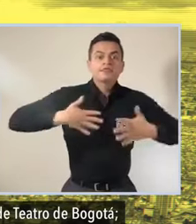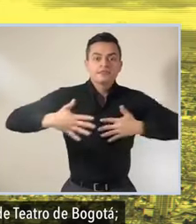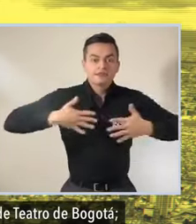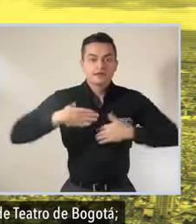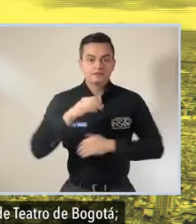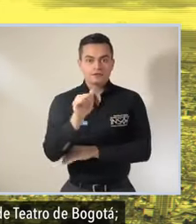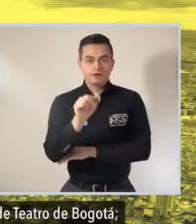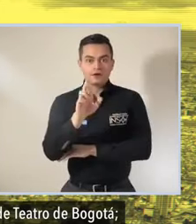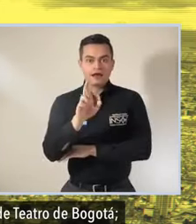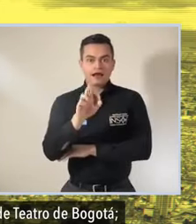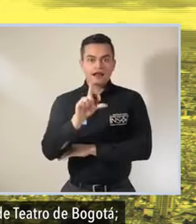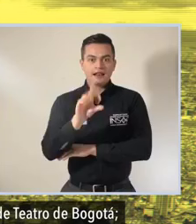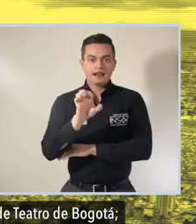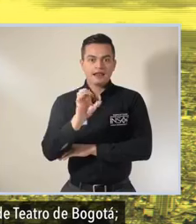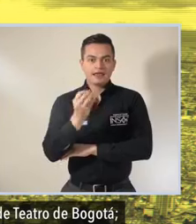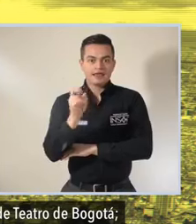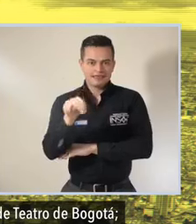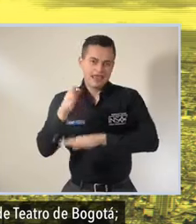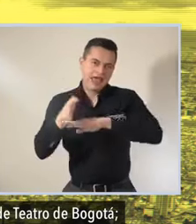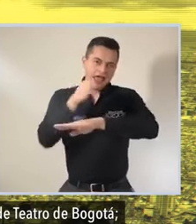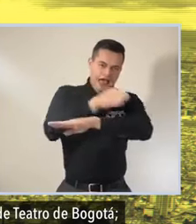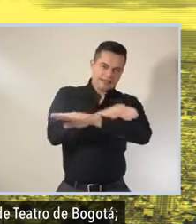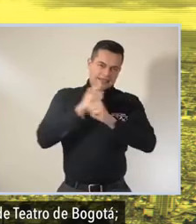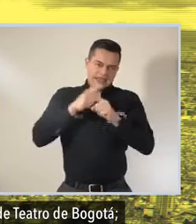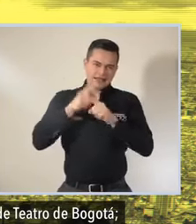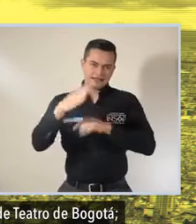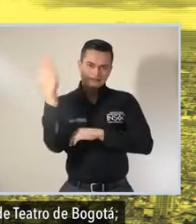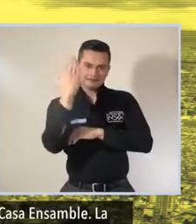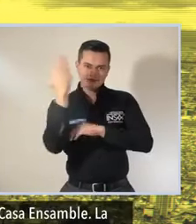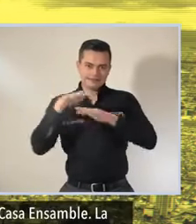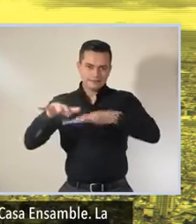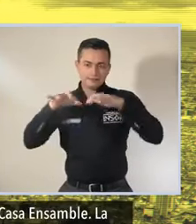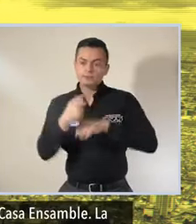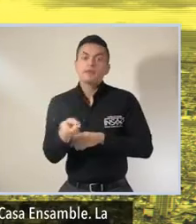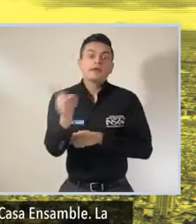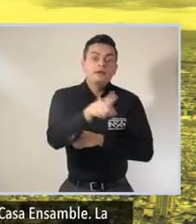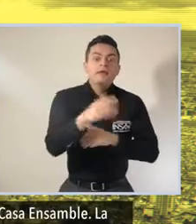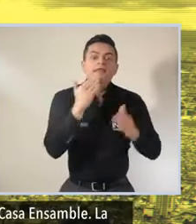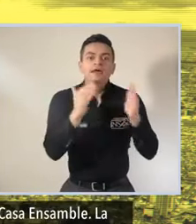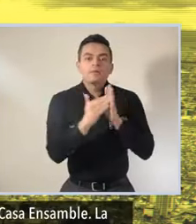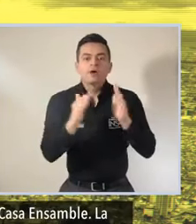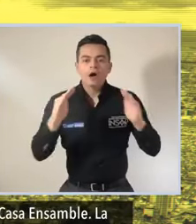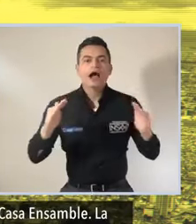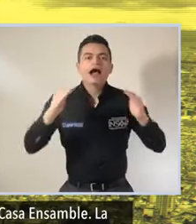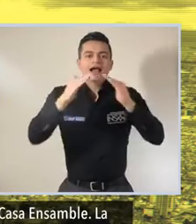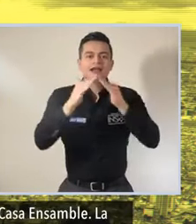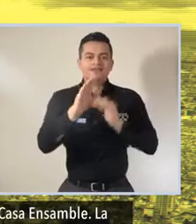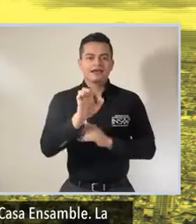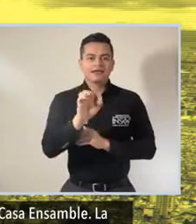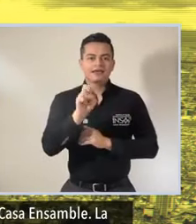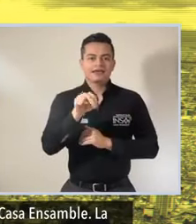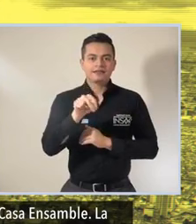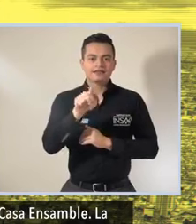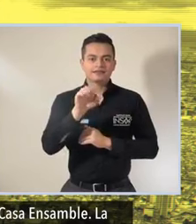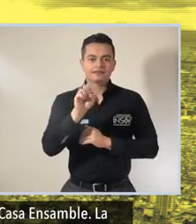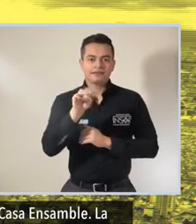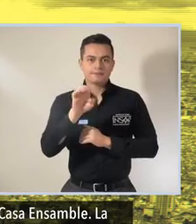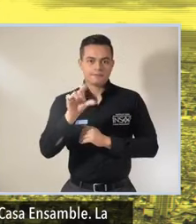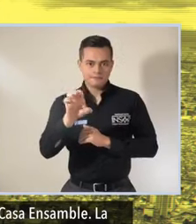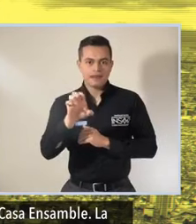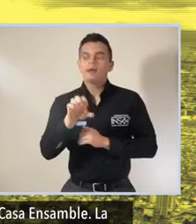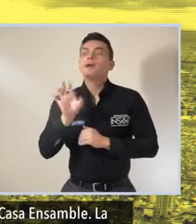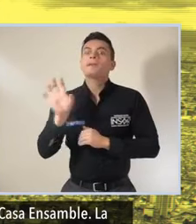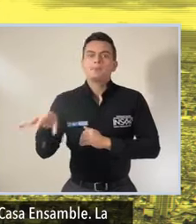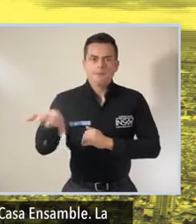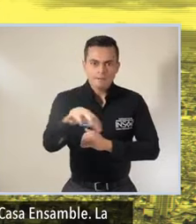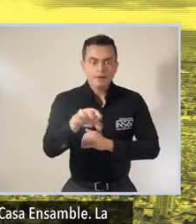el Teatro Arlequín que antiguamente fue una sala de cine y con las dinámicas del sector conocido como